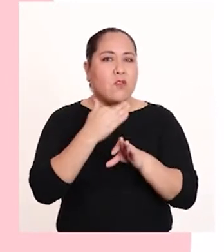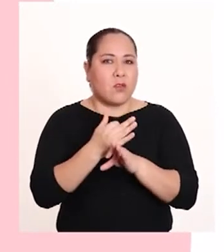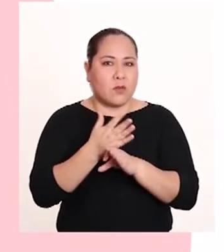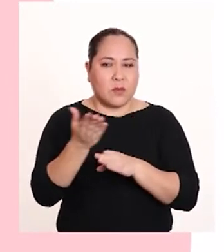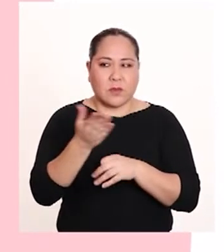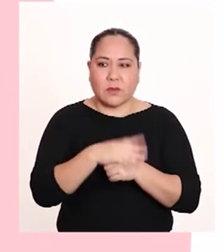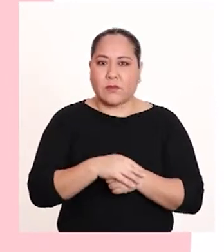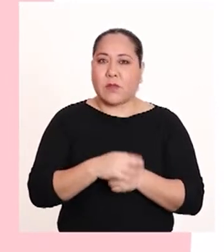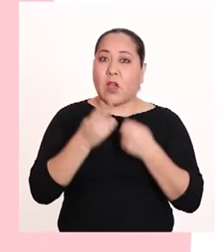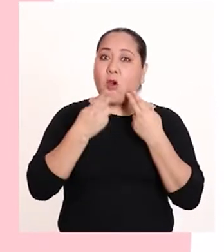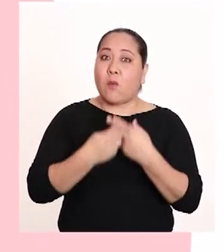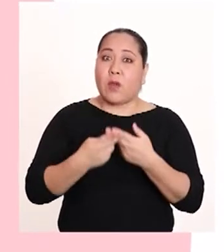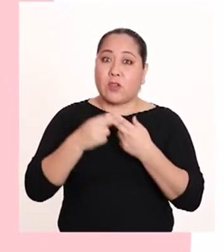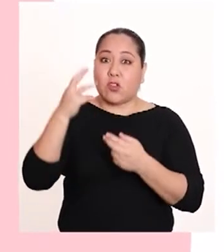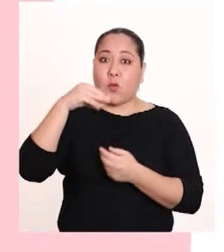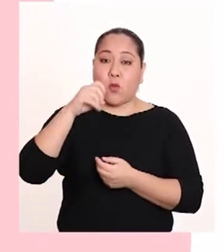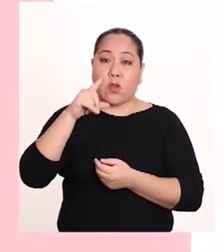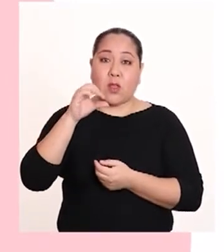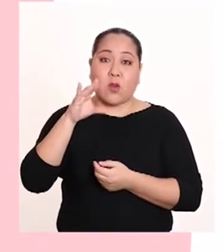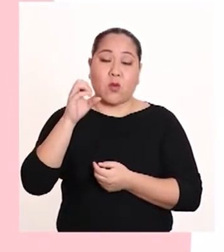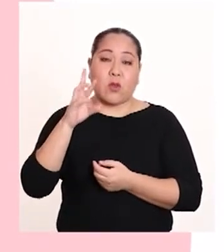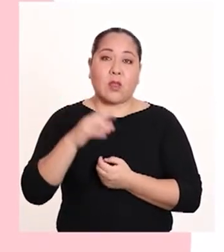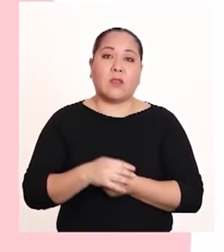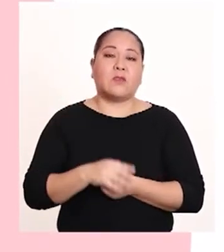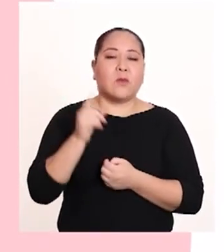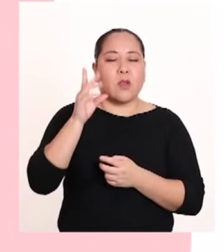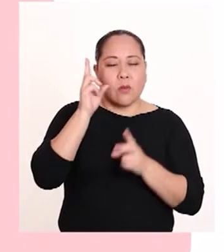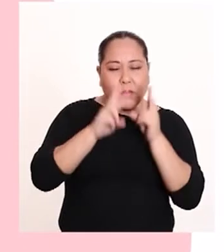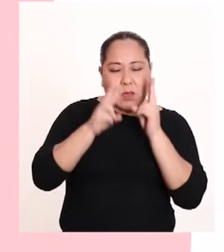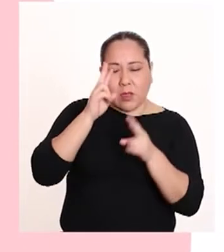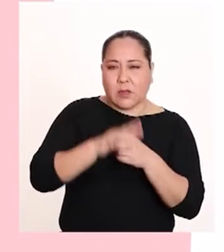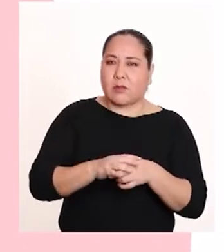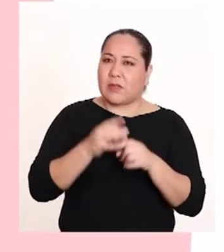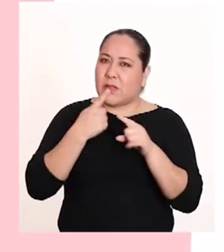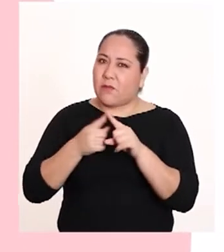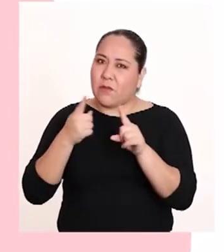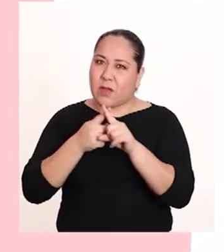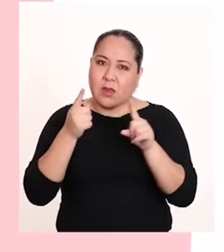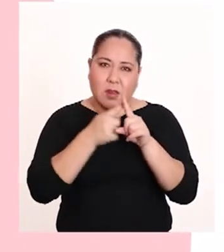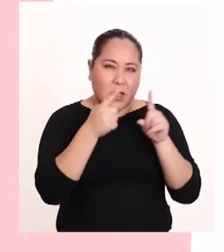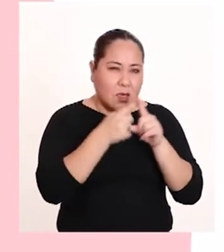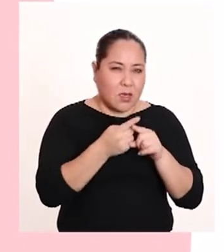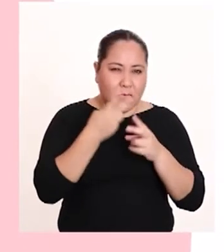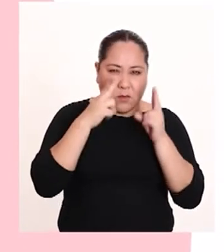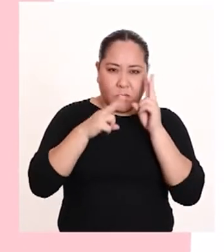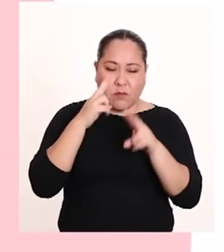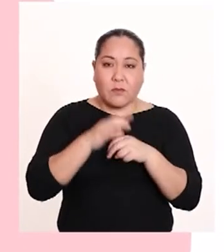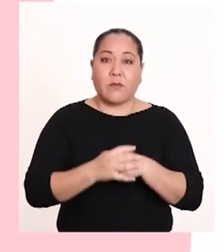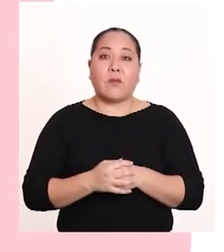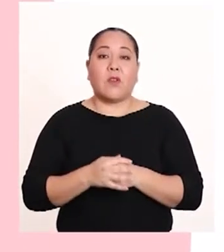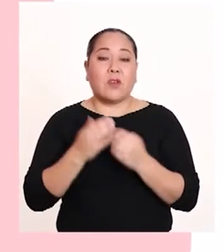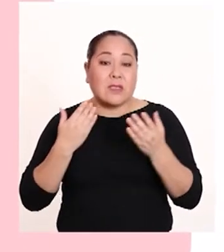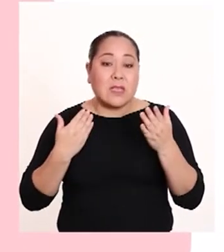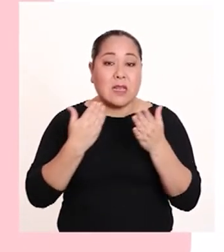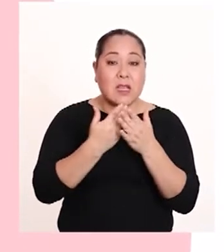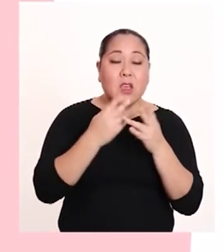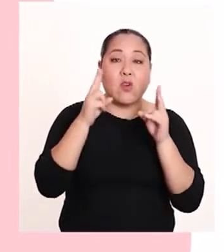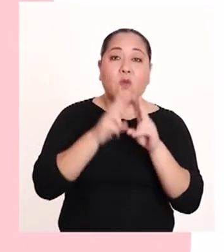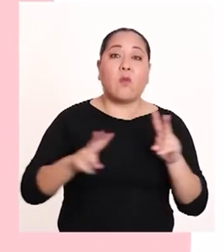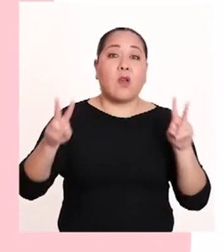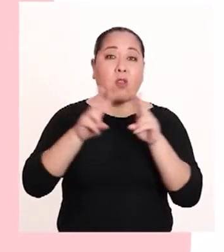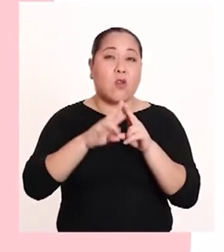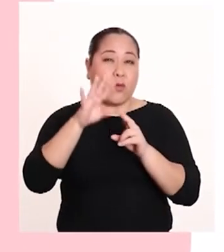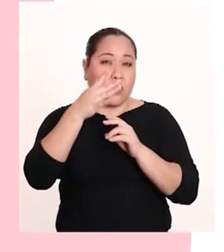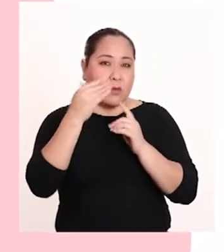formación, los pesos moleculares pueden abarcar un amplio intervalo o estar muy cercanos a un